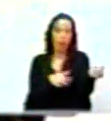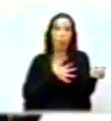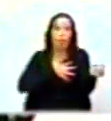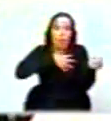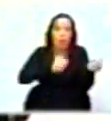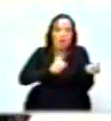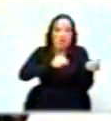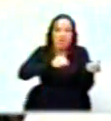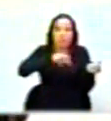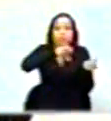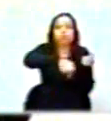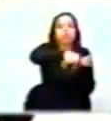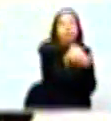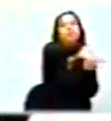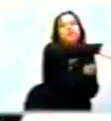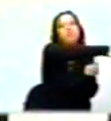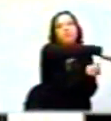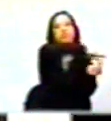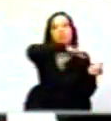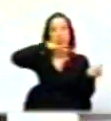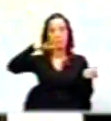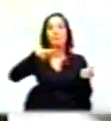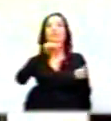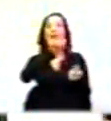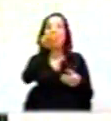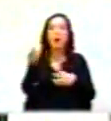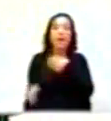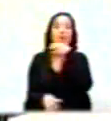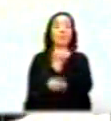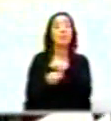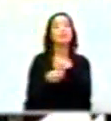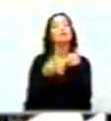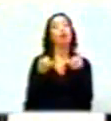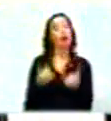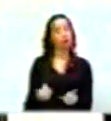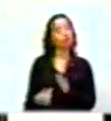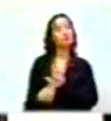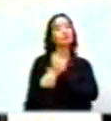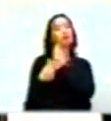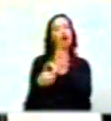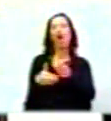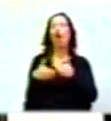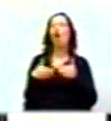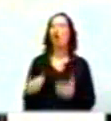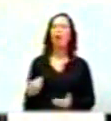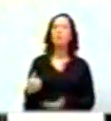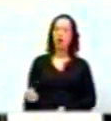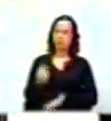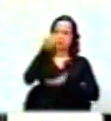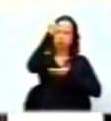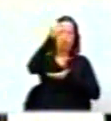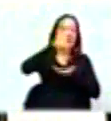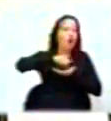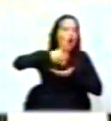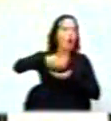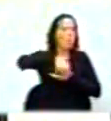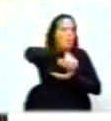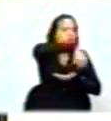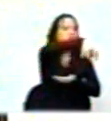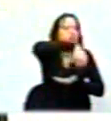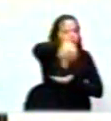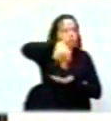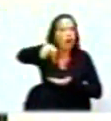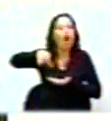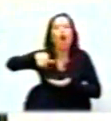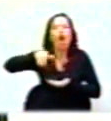le tenemos que agregar hoy la manera como se distribuyen, como se entregan, como se